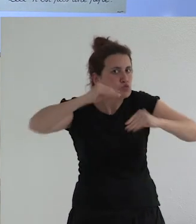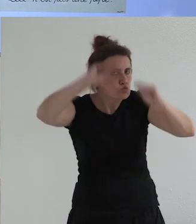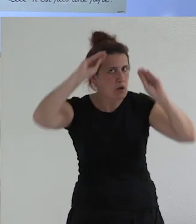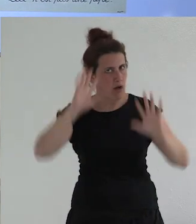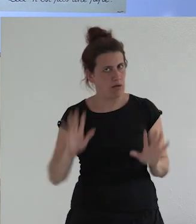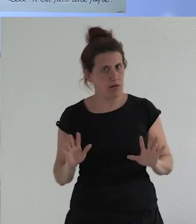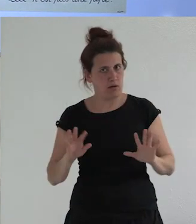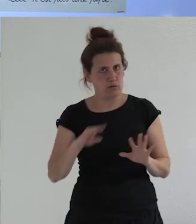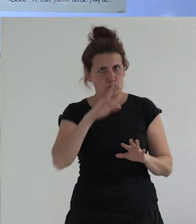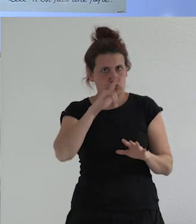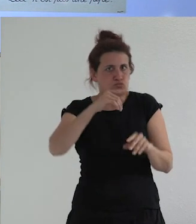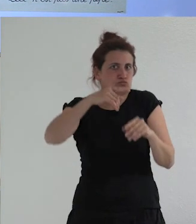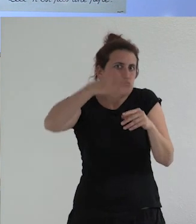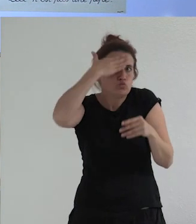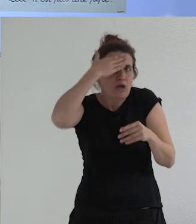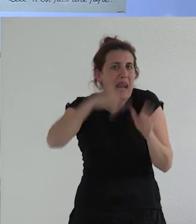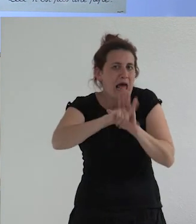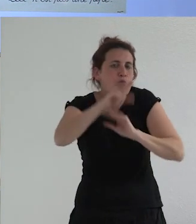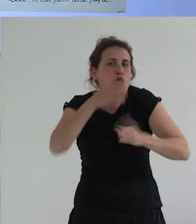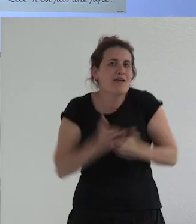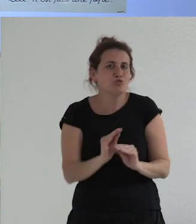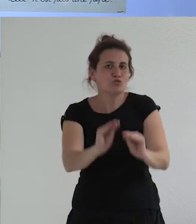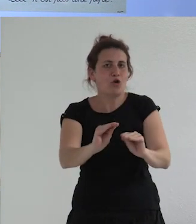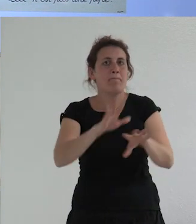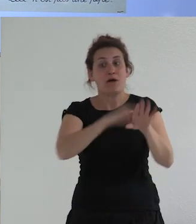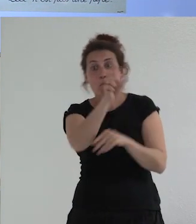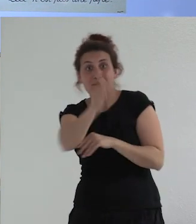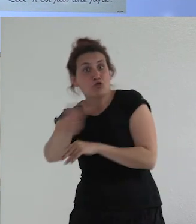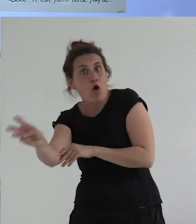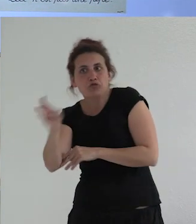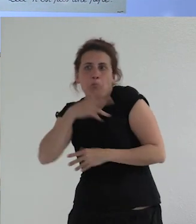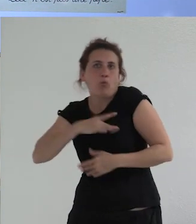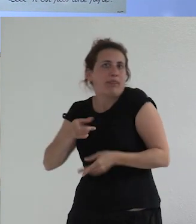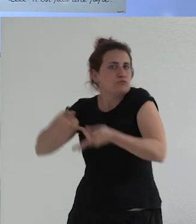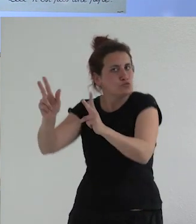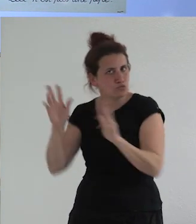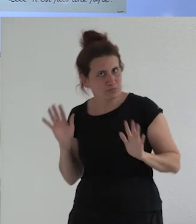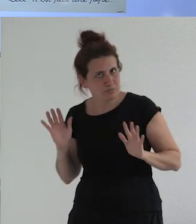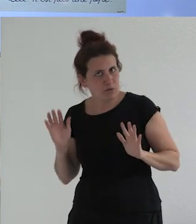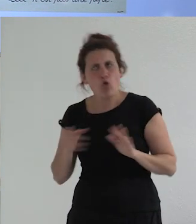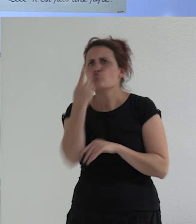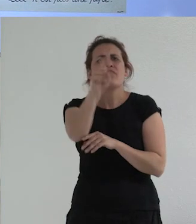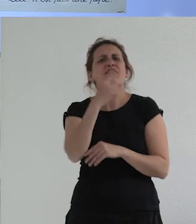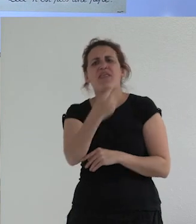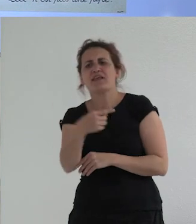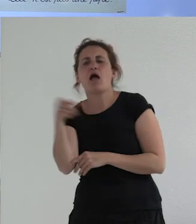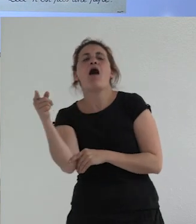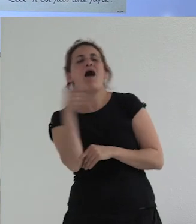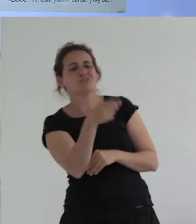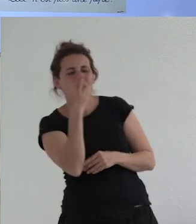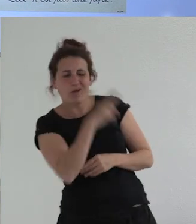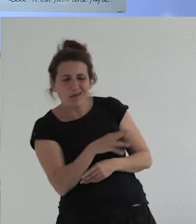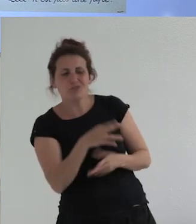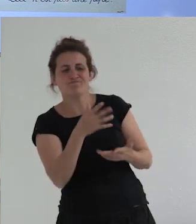o sea tiene usted el tutorial legal sobre esa persona pero habrá otra gente que le servirán otras cosas no hace falta decirle a esa gente ah es que tienes un sueño transexual